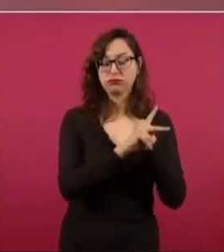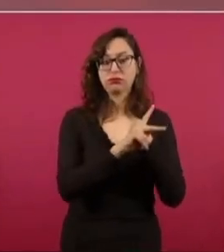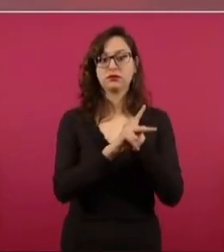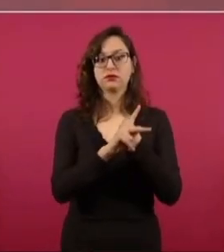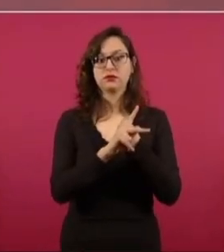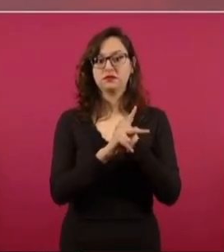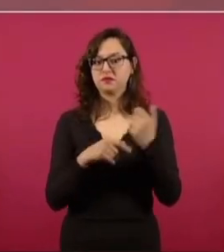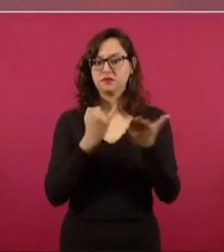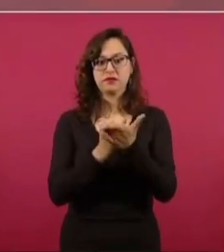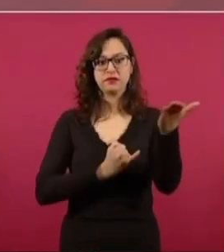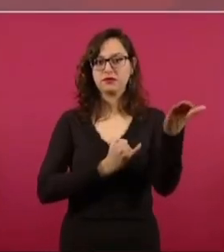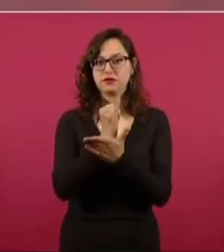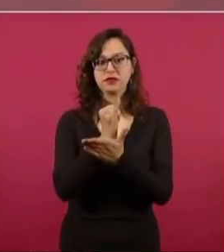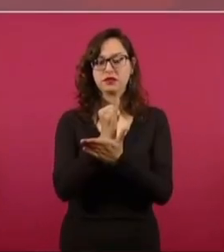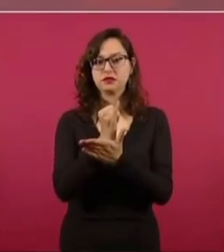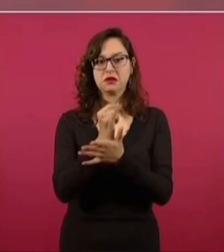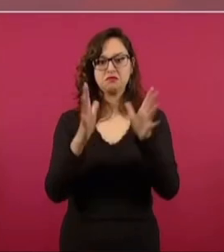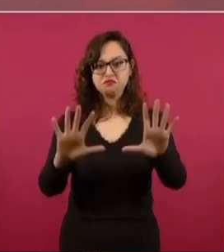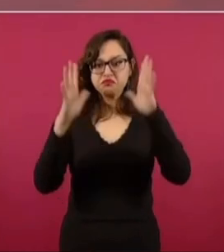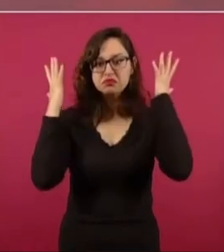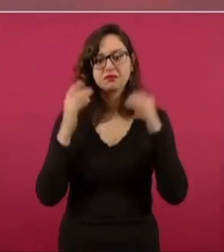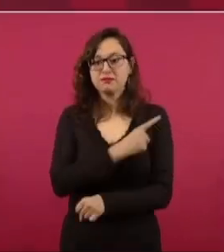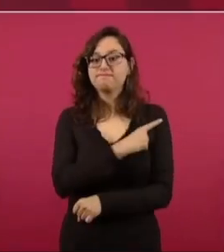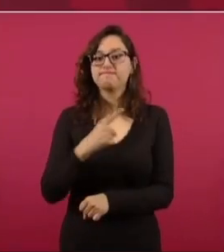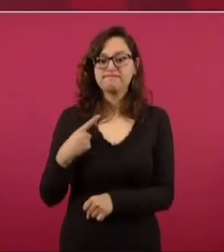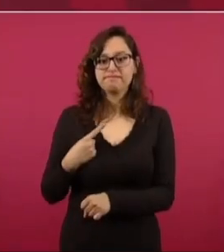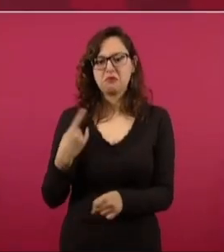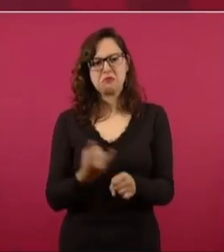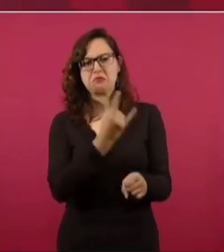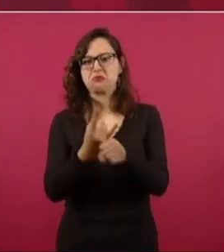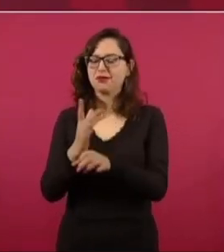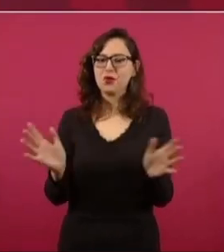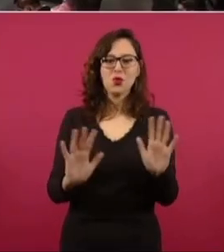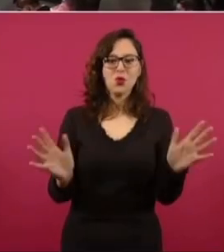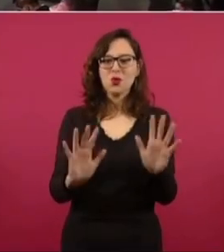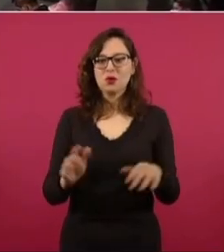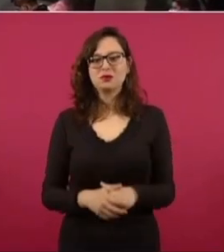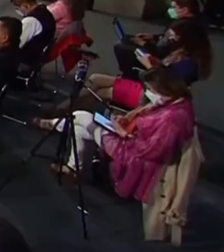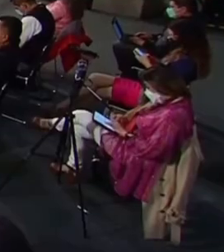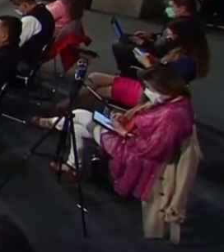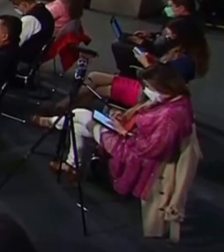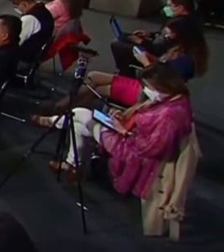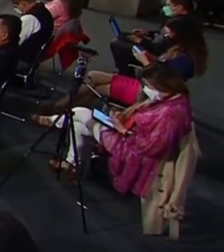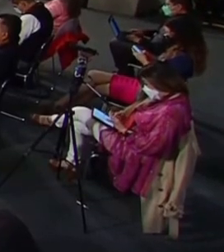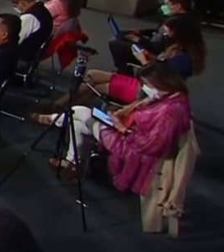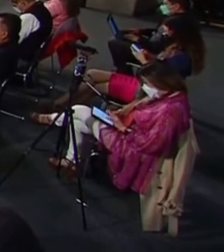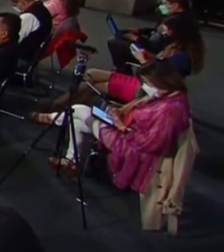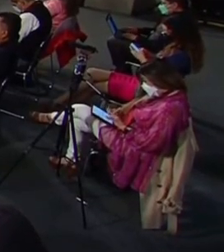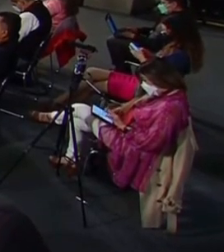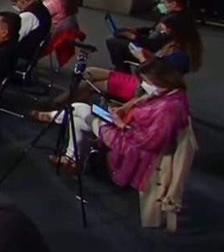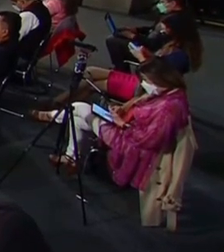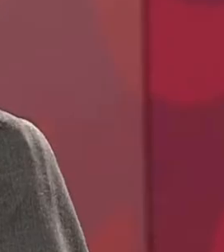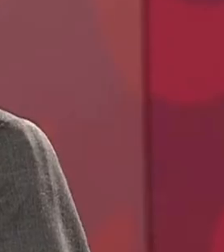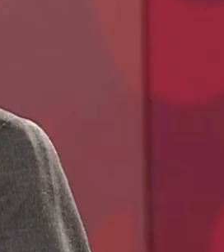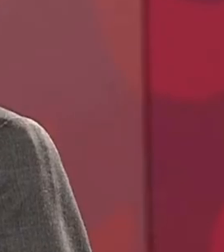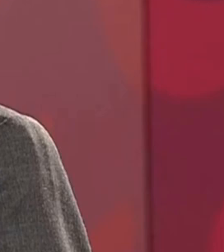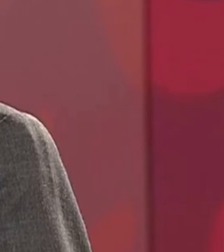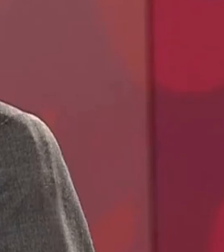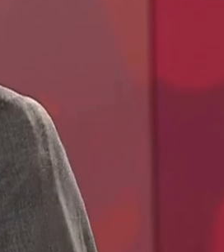y debe actuar de manera irresponsable. Y aquí no se trata de maniqueísmos, de buenos y malos.